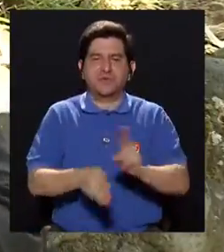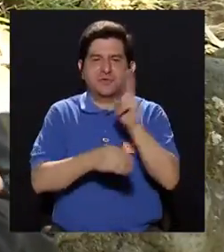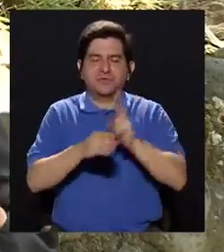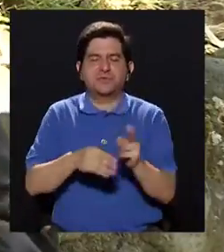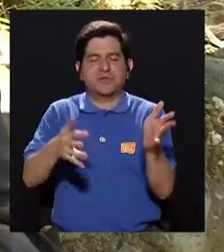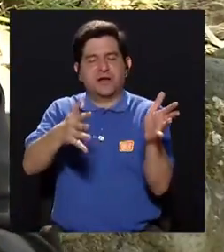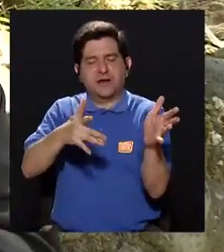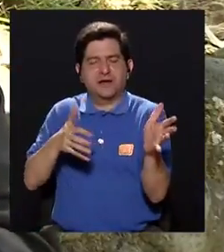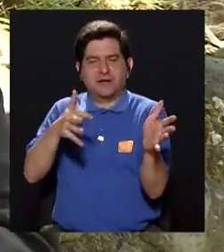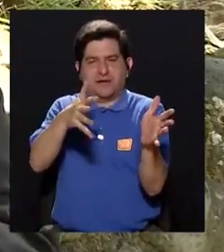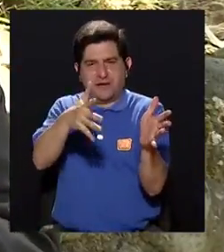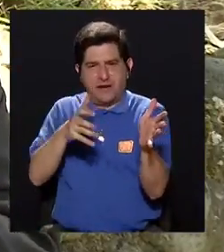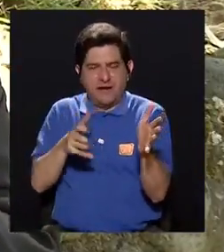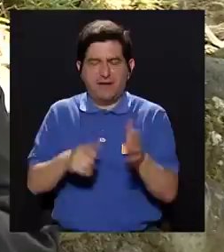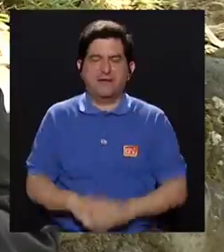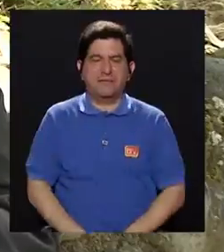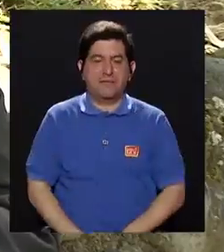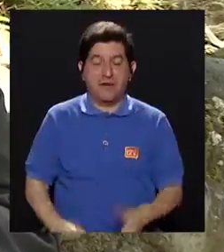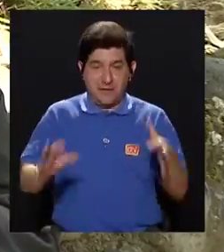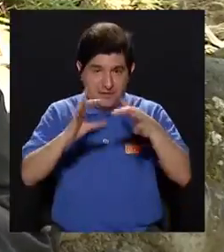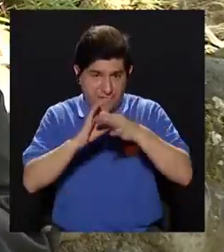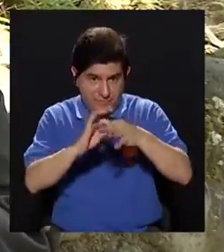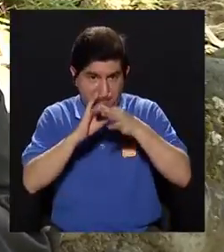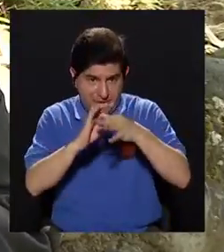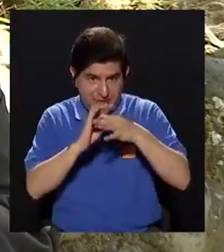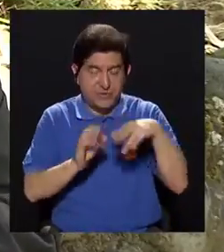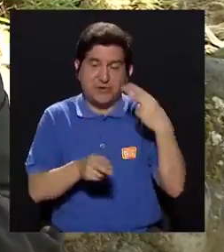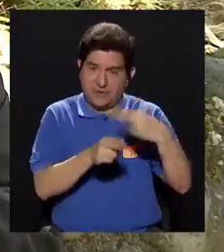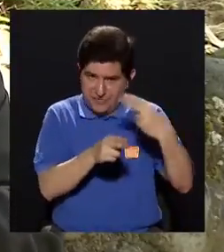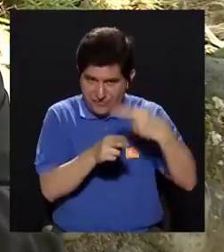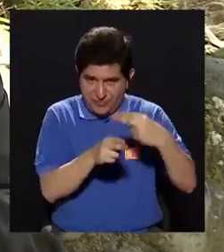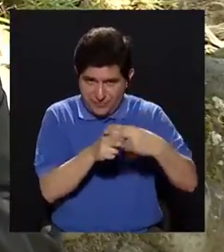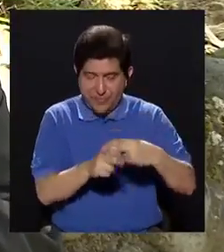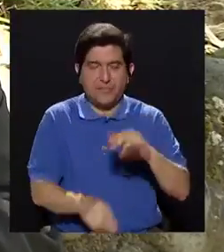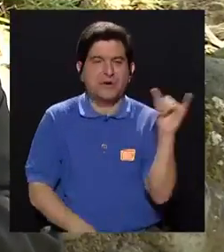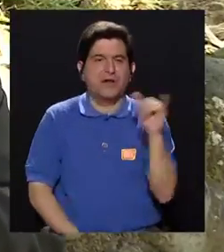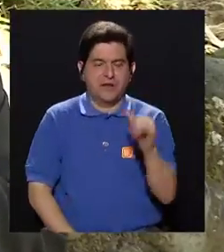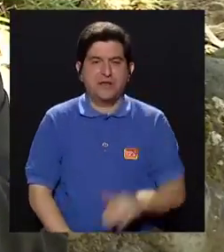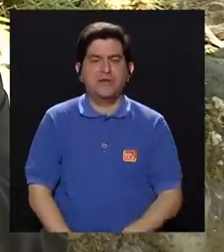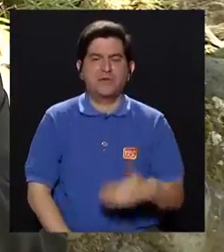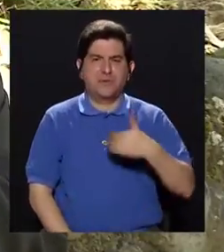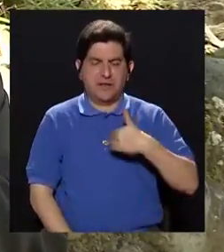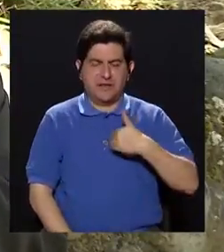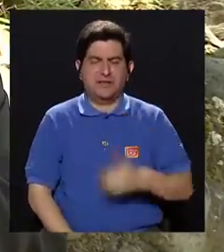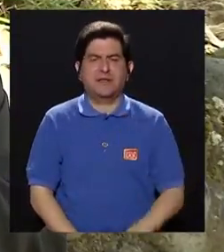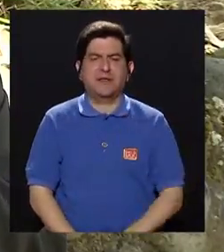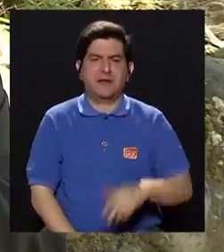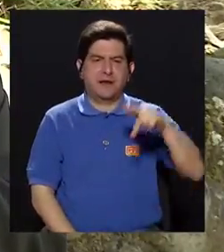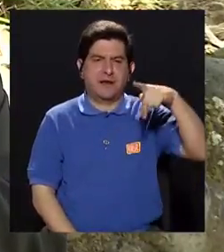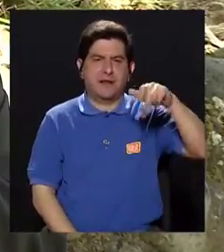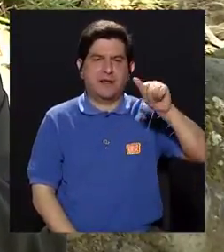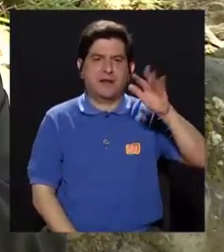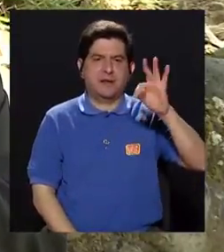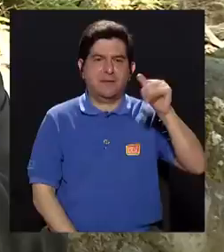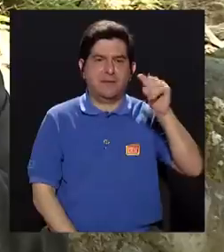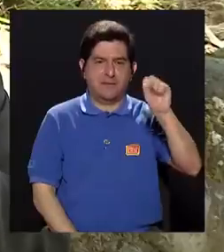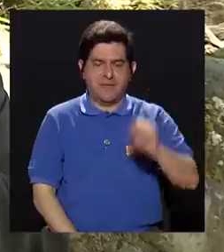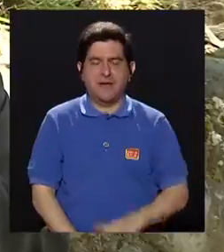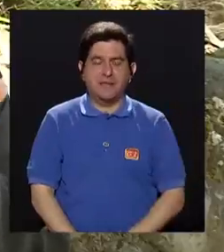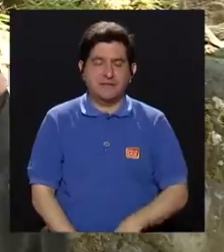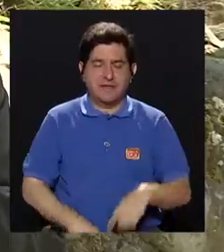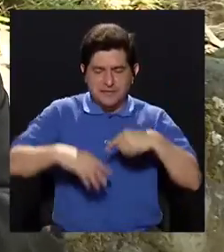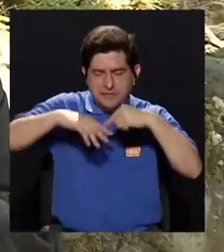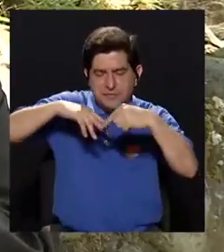arpa o tocaban las liras. De ahí el nombre del género. Y tienen también patas con anillos